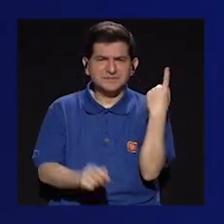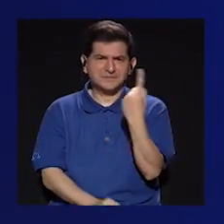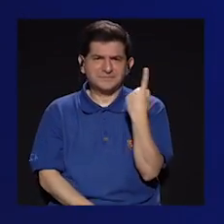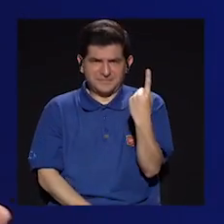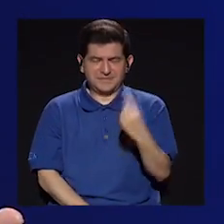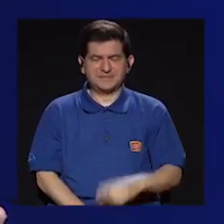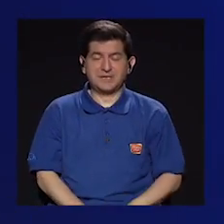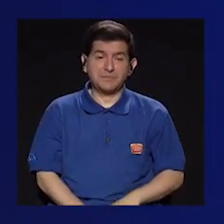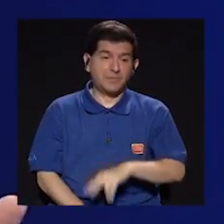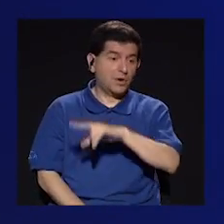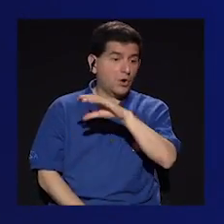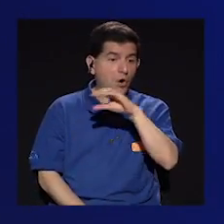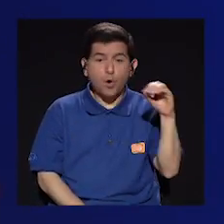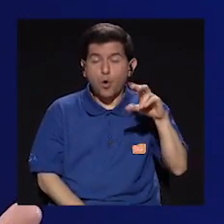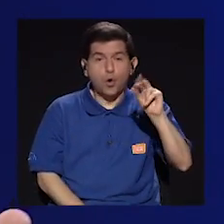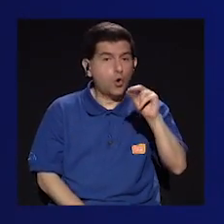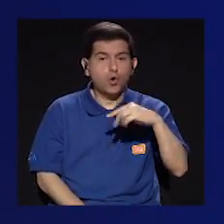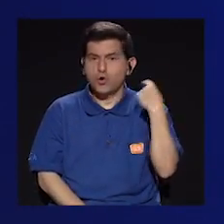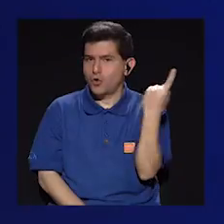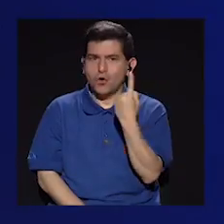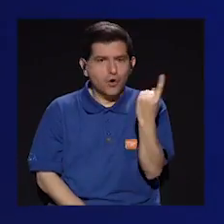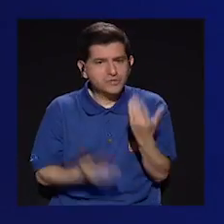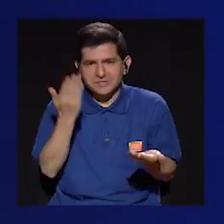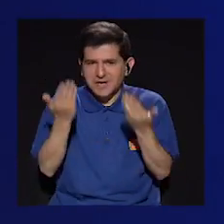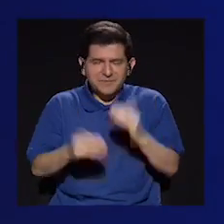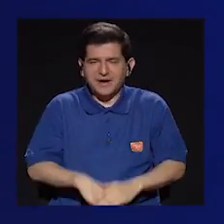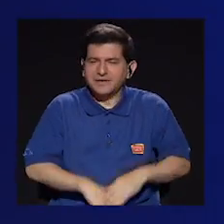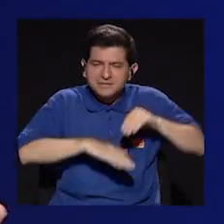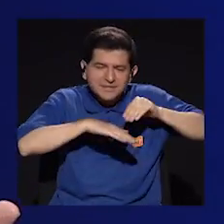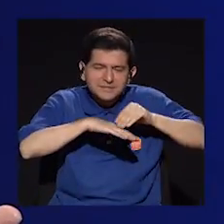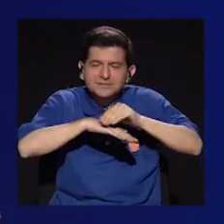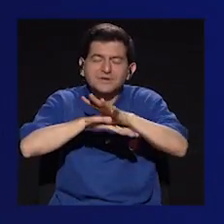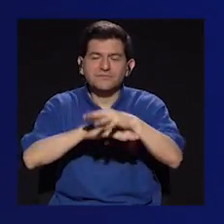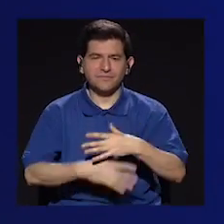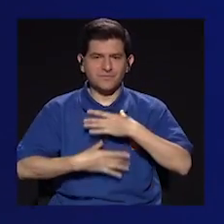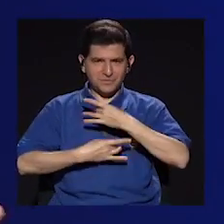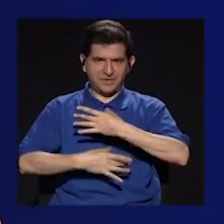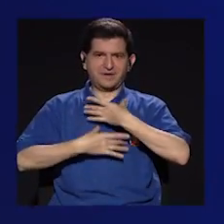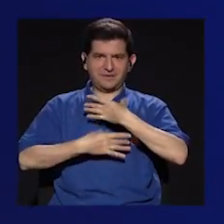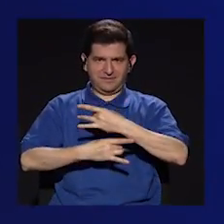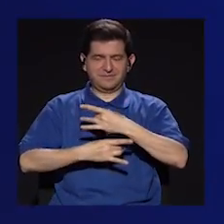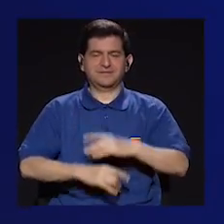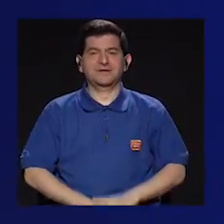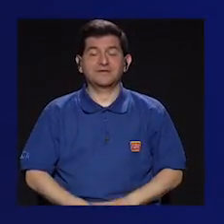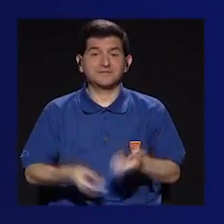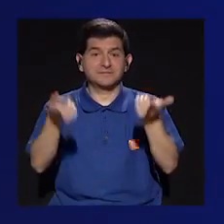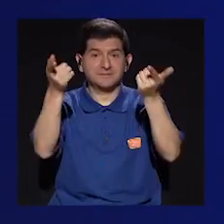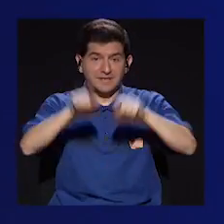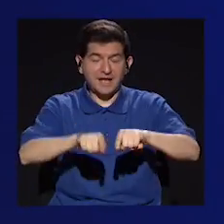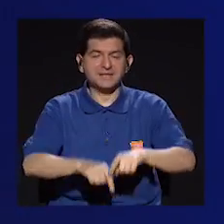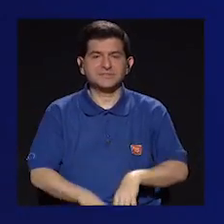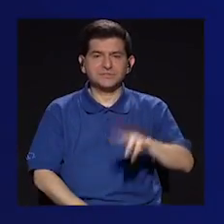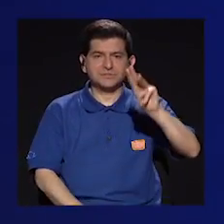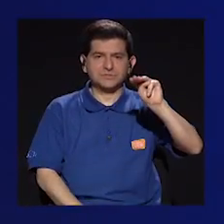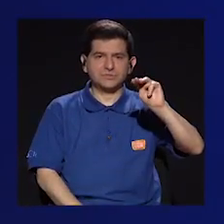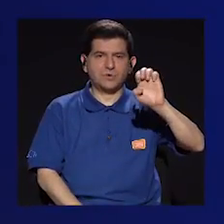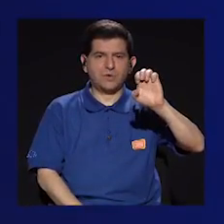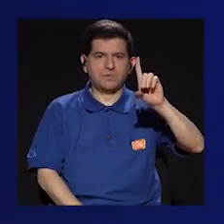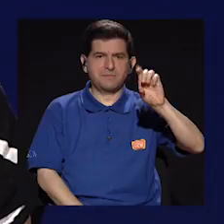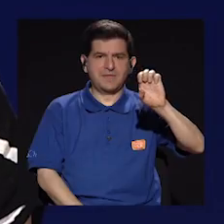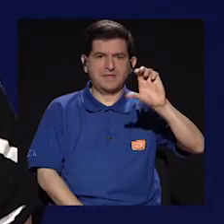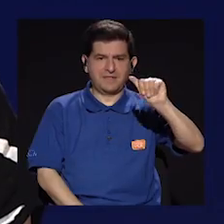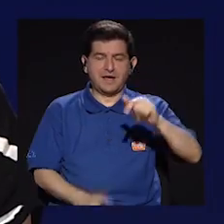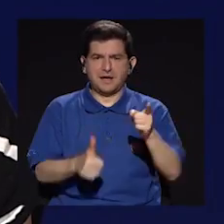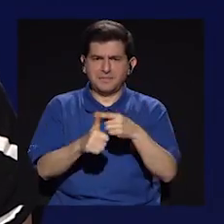siempre, o no siempre, más bien algunas veces son como muy sugerentes o llaman la atención, que este es el caso de Medea,